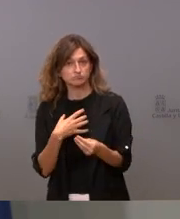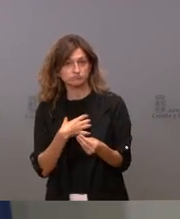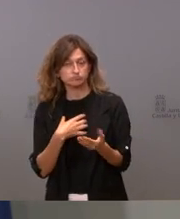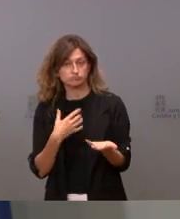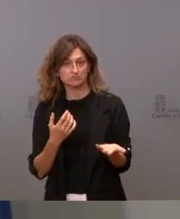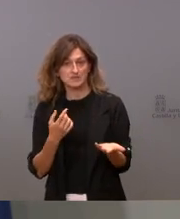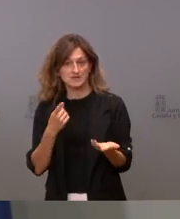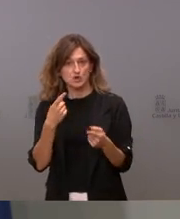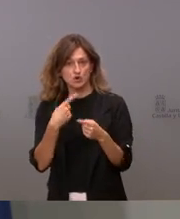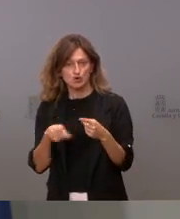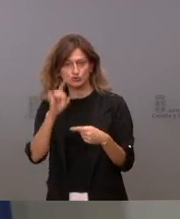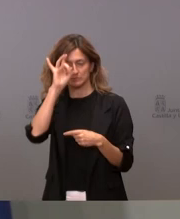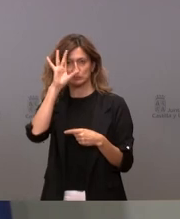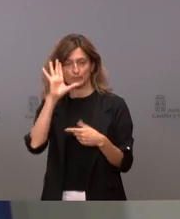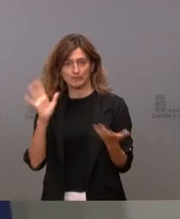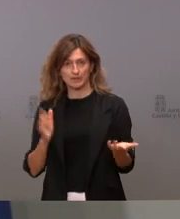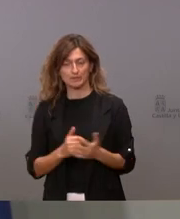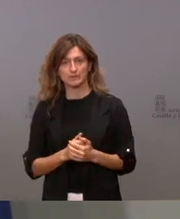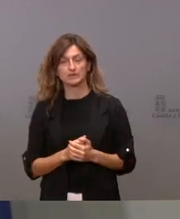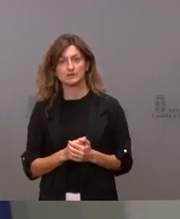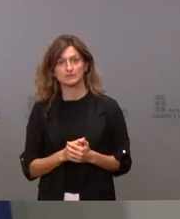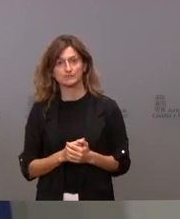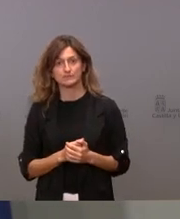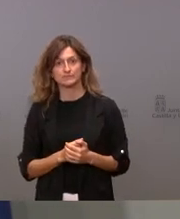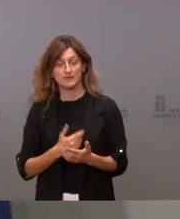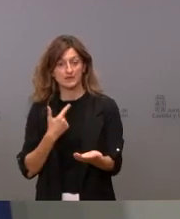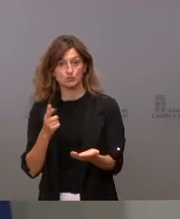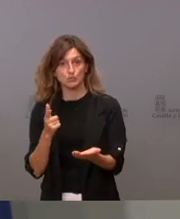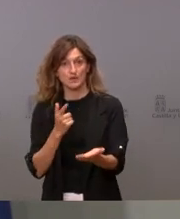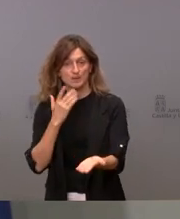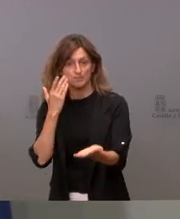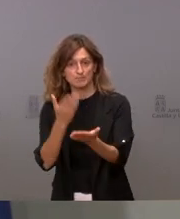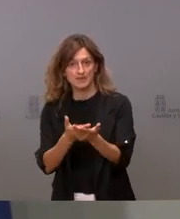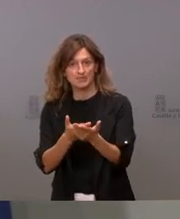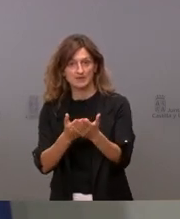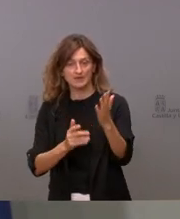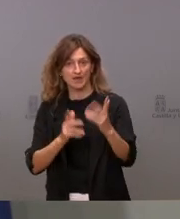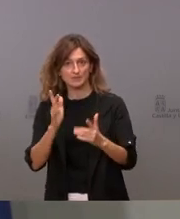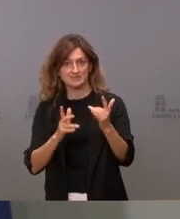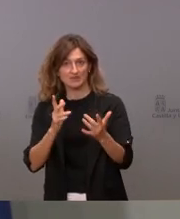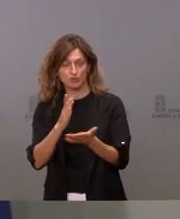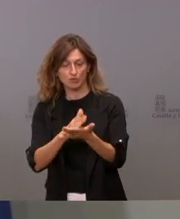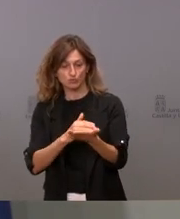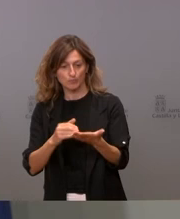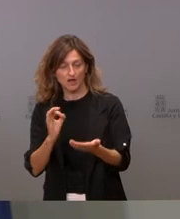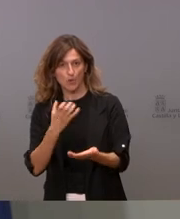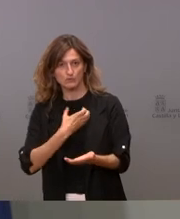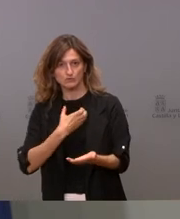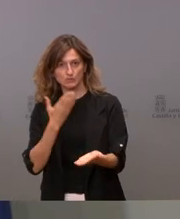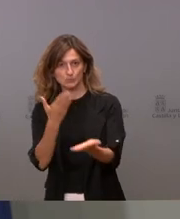y es una cosa muy sorprendente es pedirle a las administraciones autonómicas o a los ayuntamientos